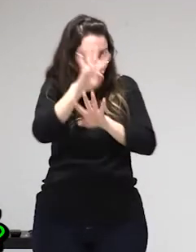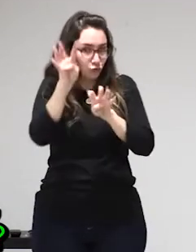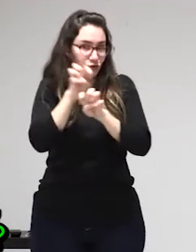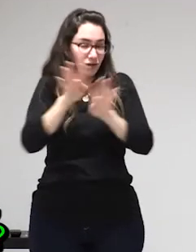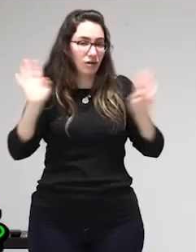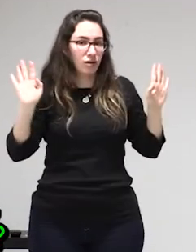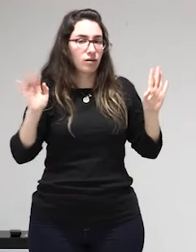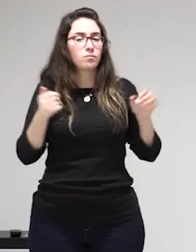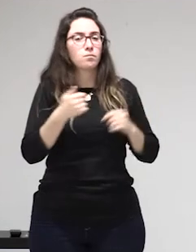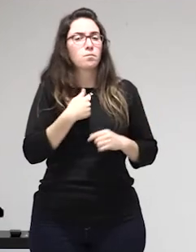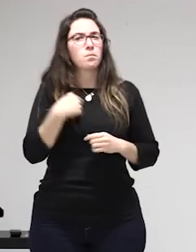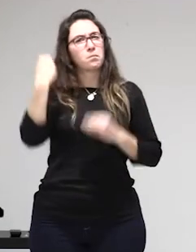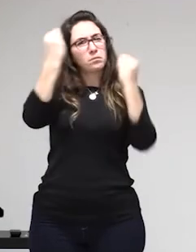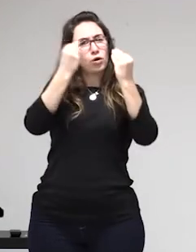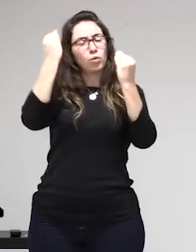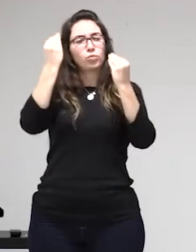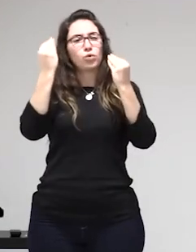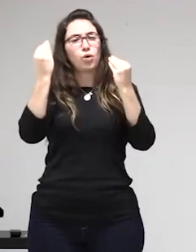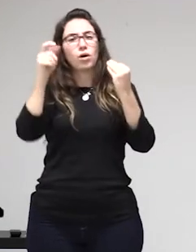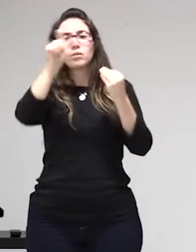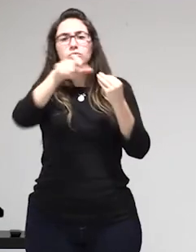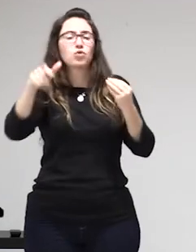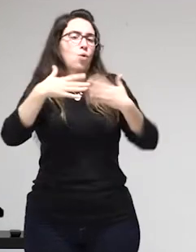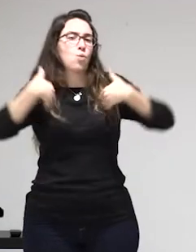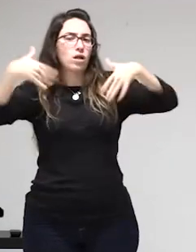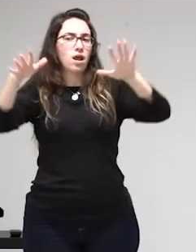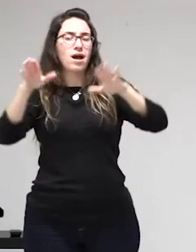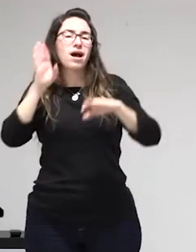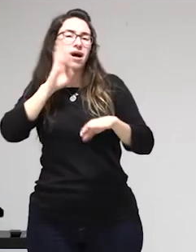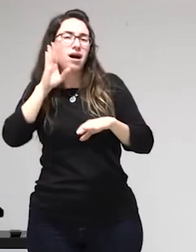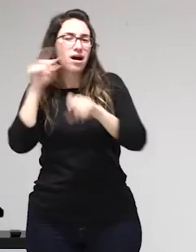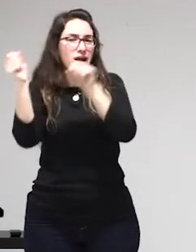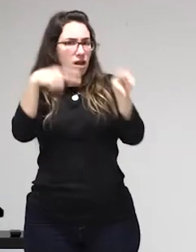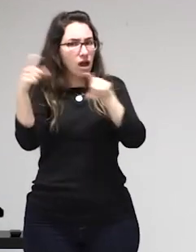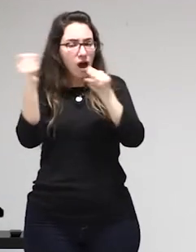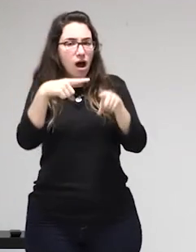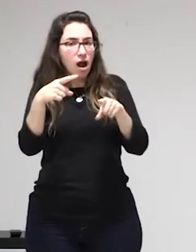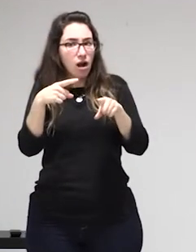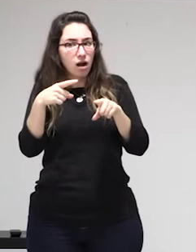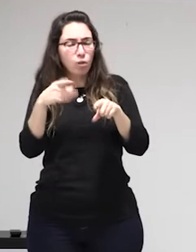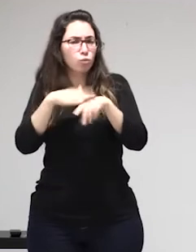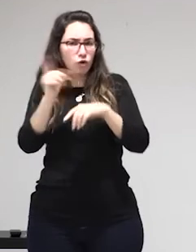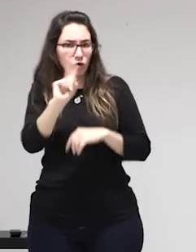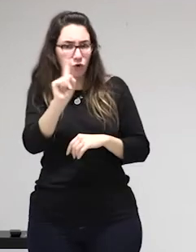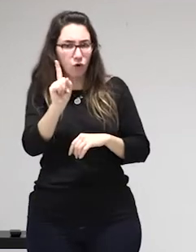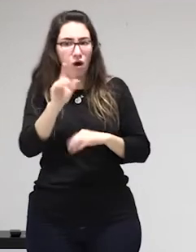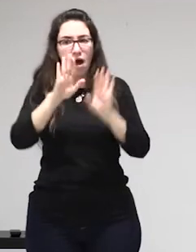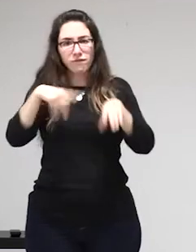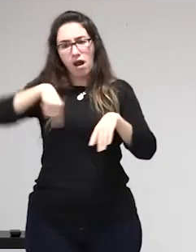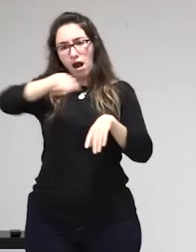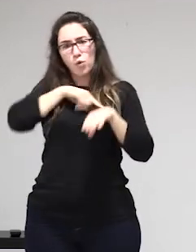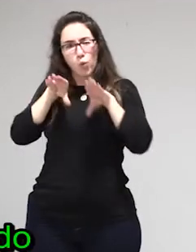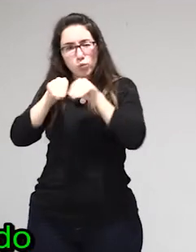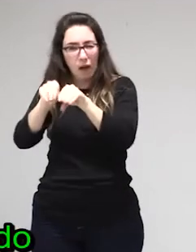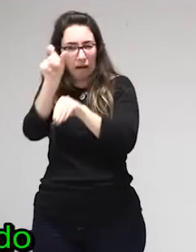es lo que hay no no bueno esto daría para un debate eso es para un debate muchísimo más